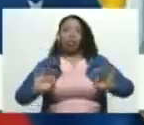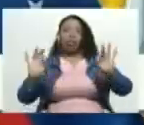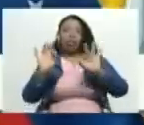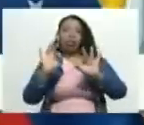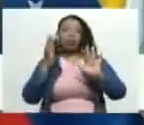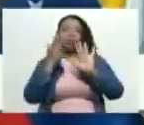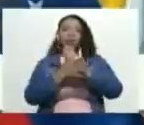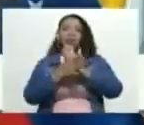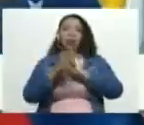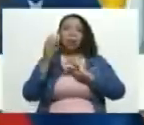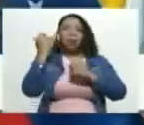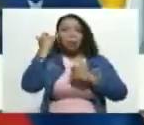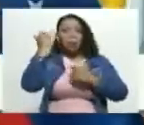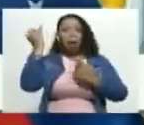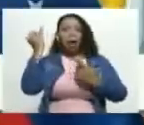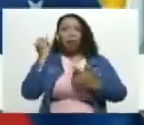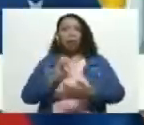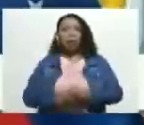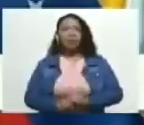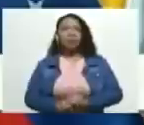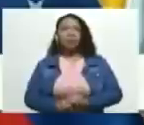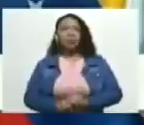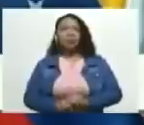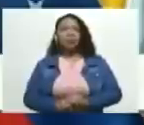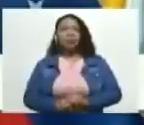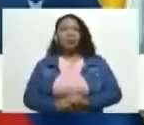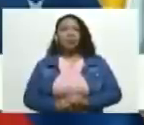en los primeros días de enero,